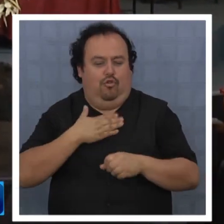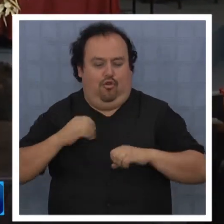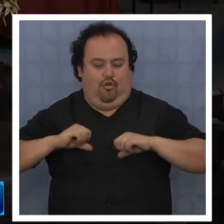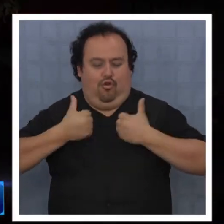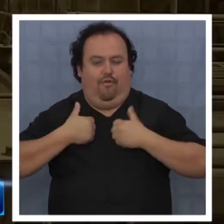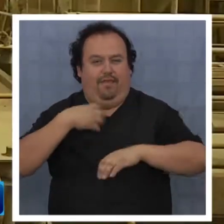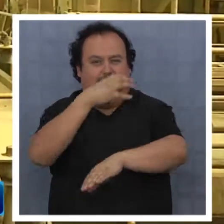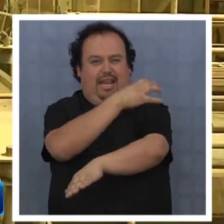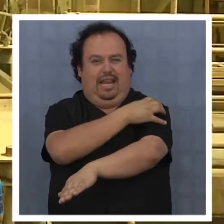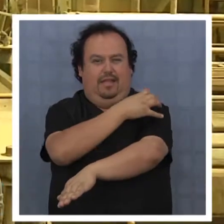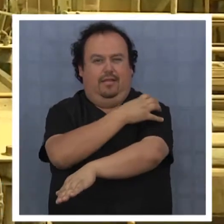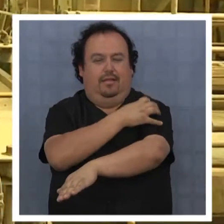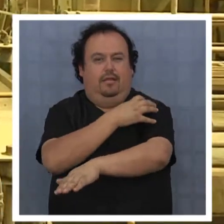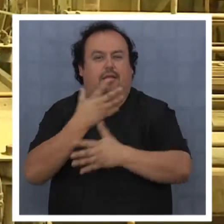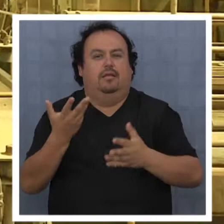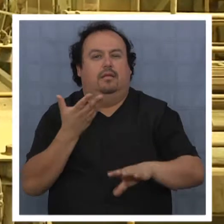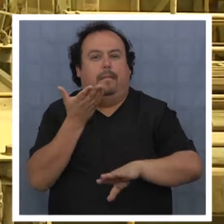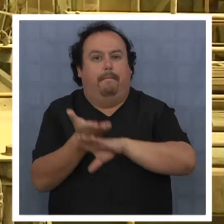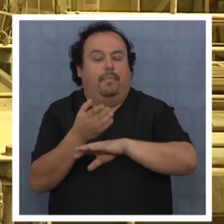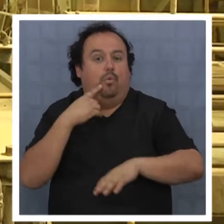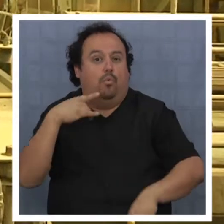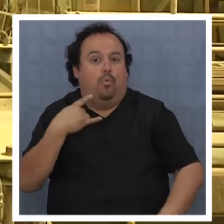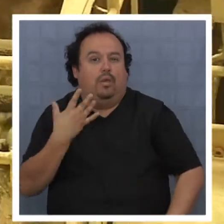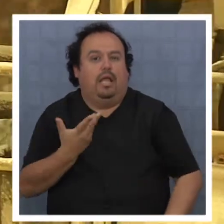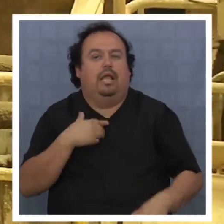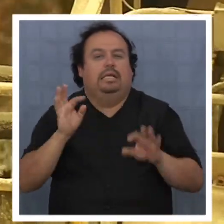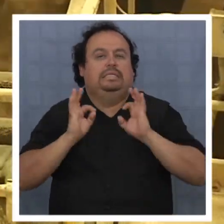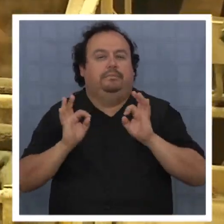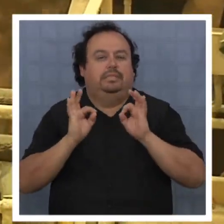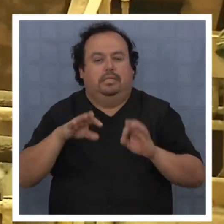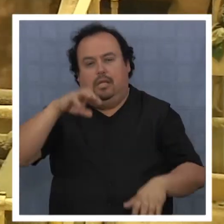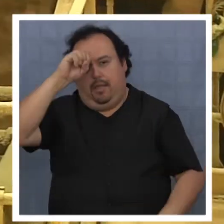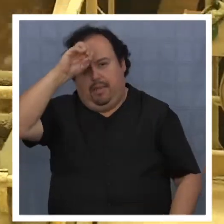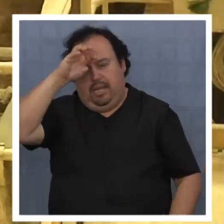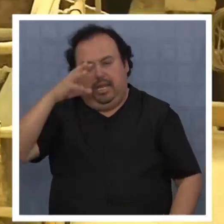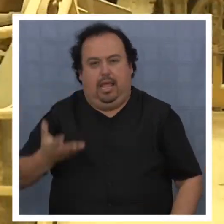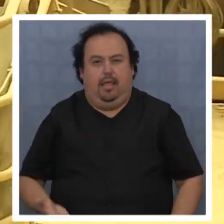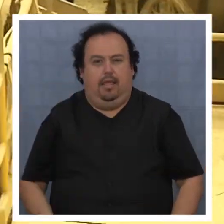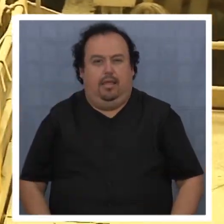que entre otras cosas pide con urgencia especialistas en minería.